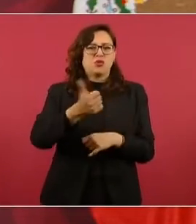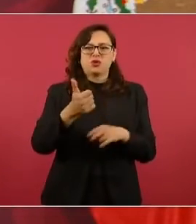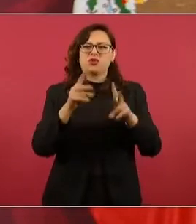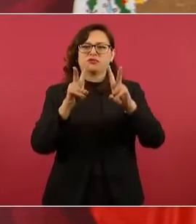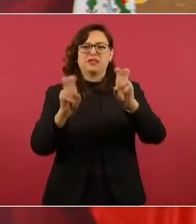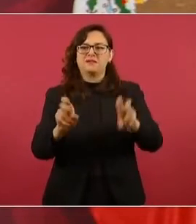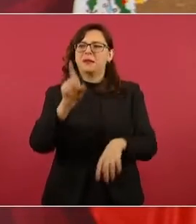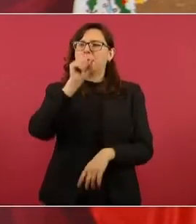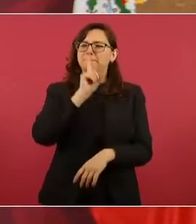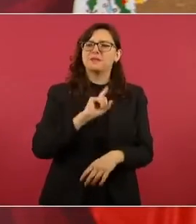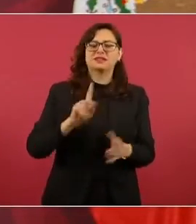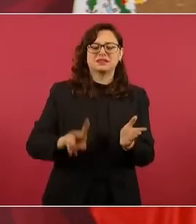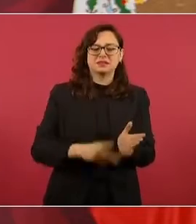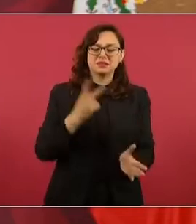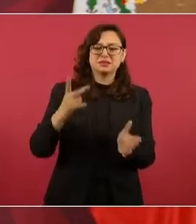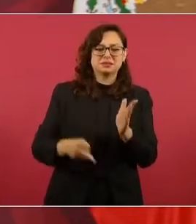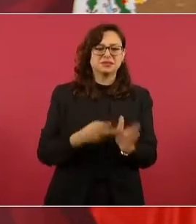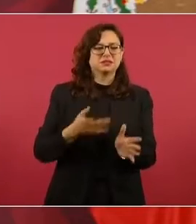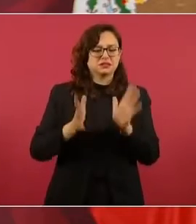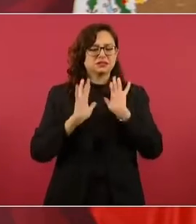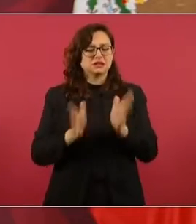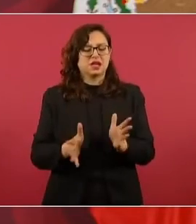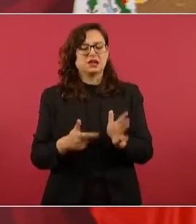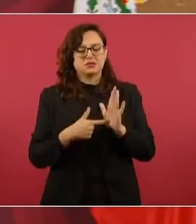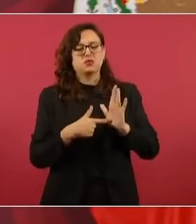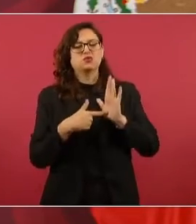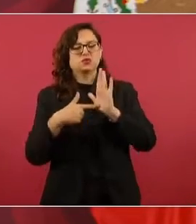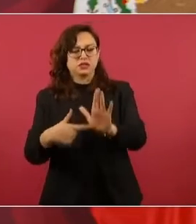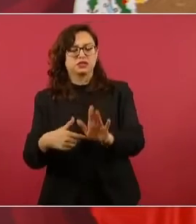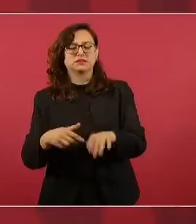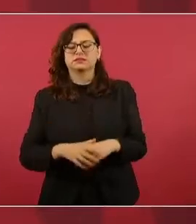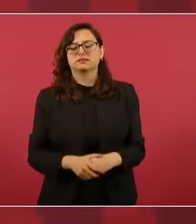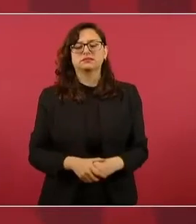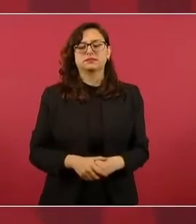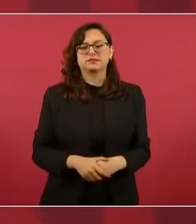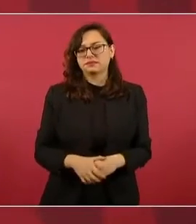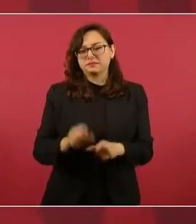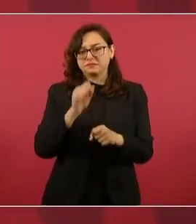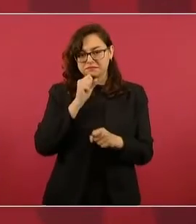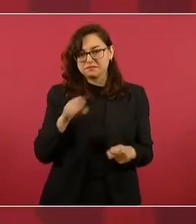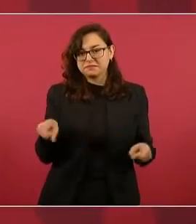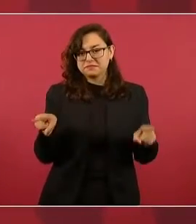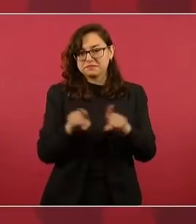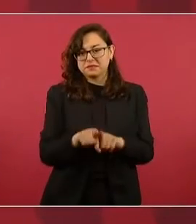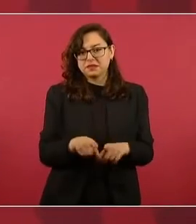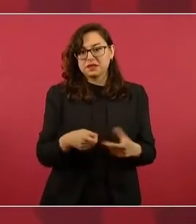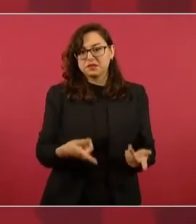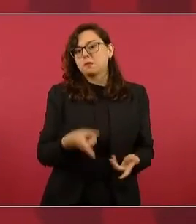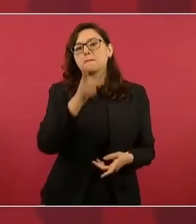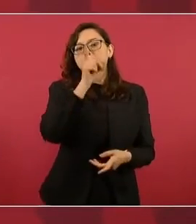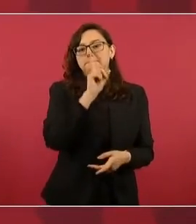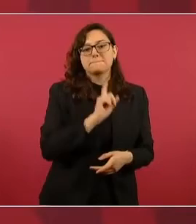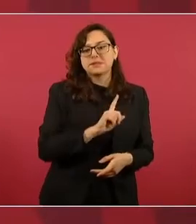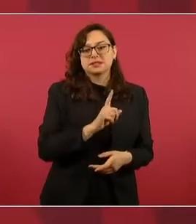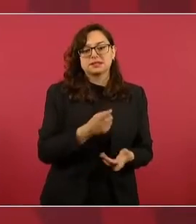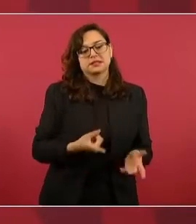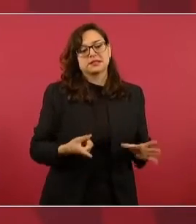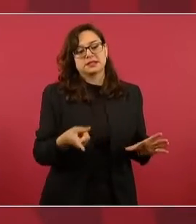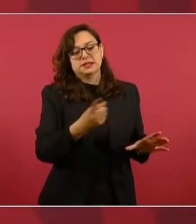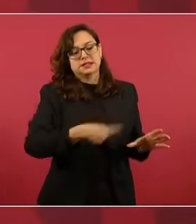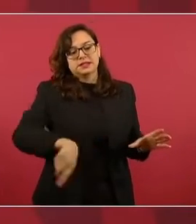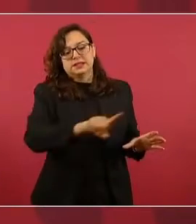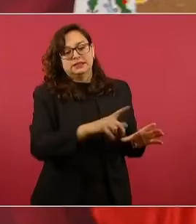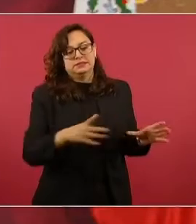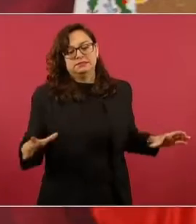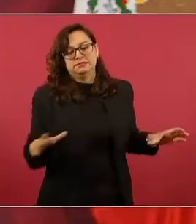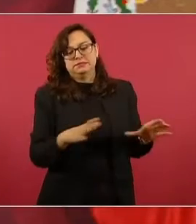ventilado, no es cierto la gran mentira de que no